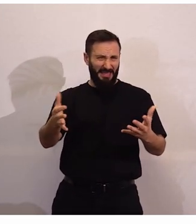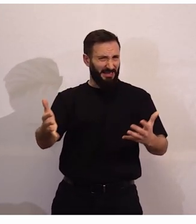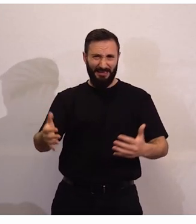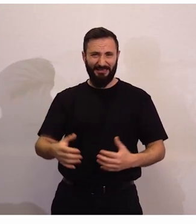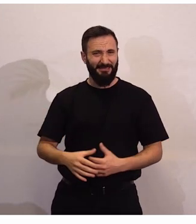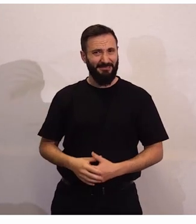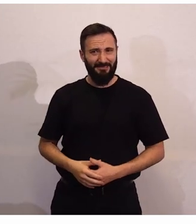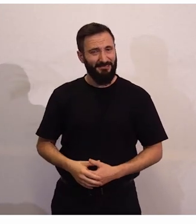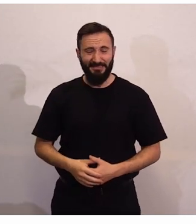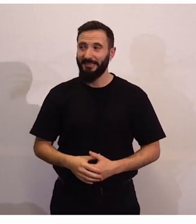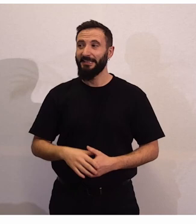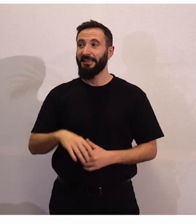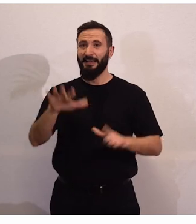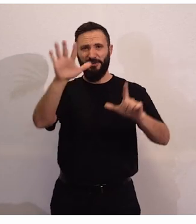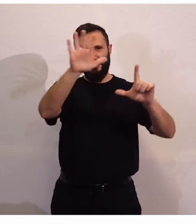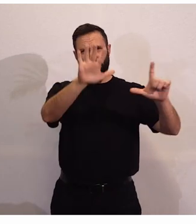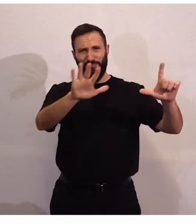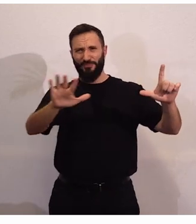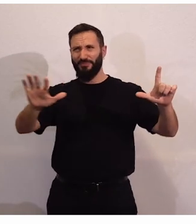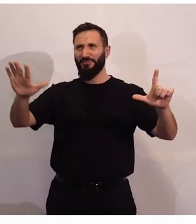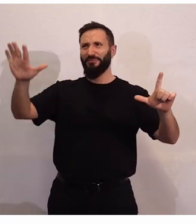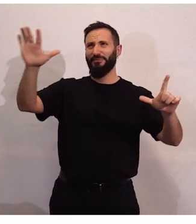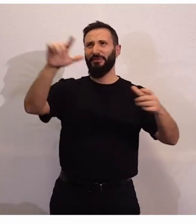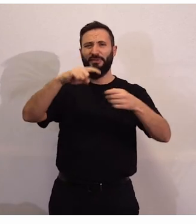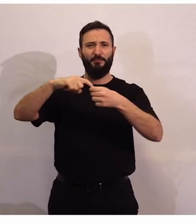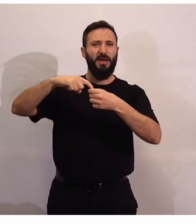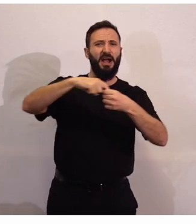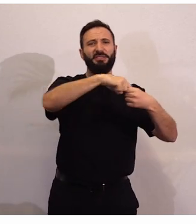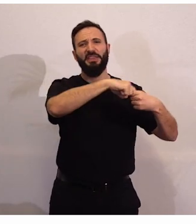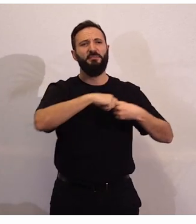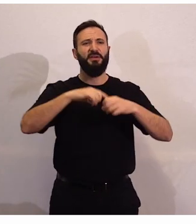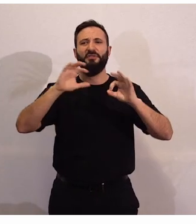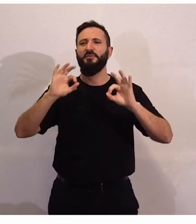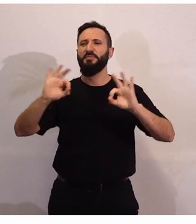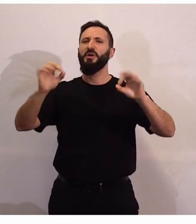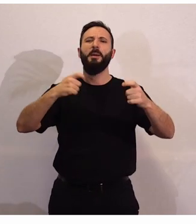Aquí muchos participamos en el mercado.